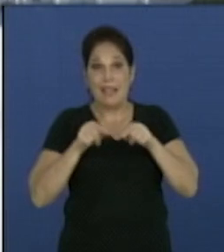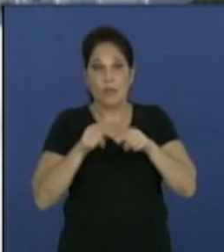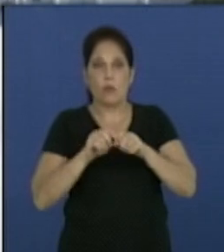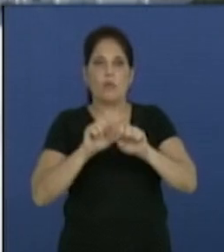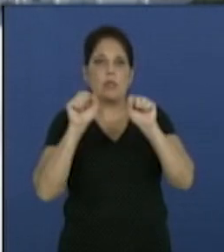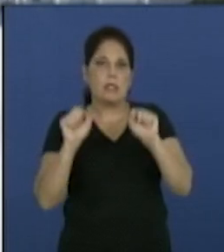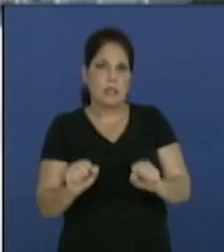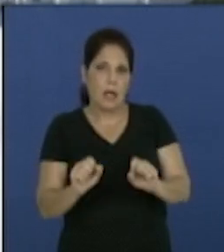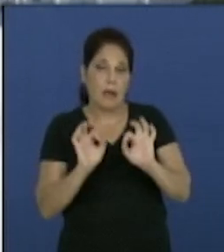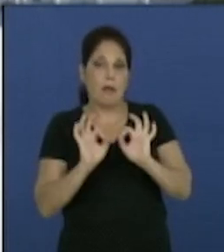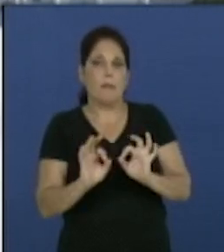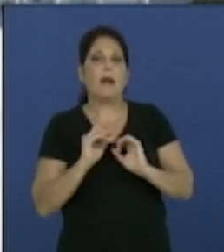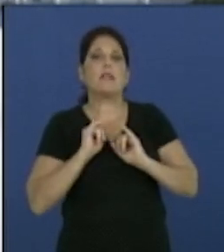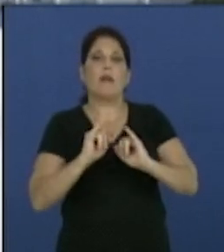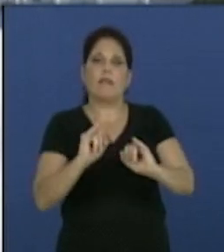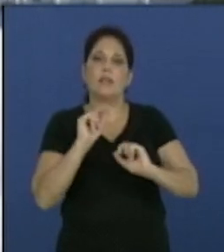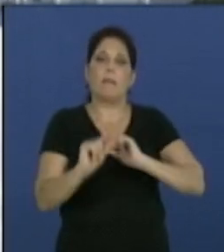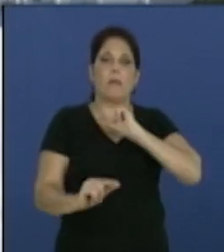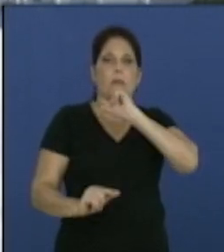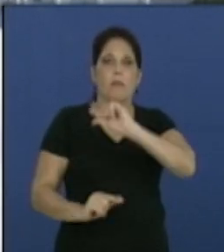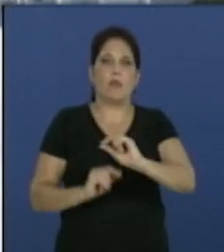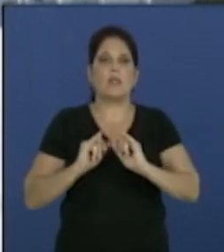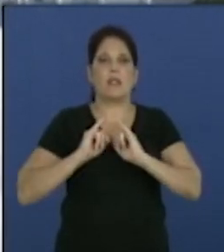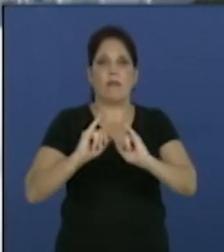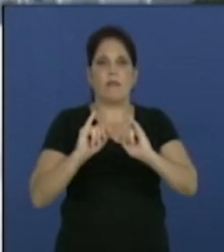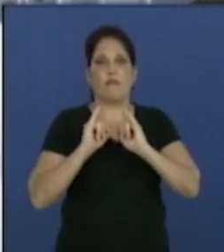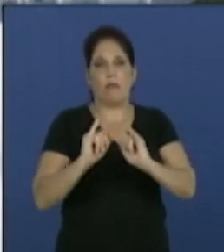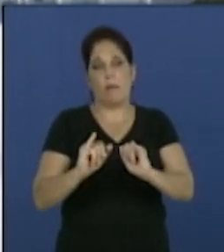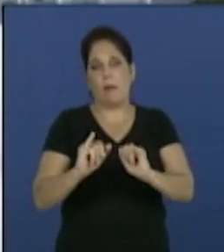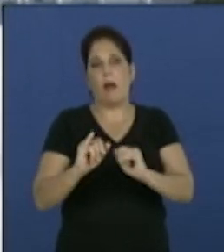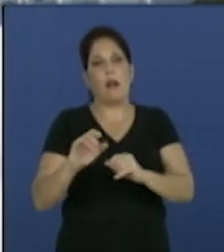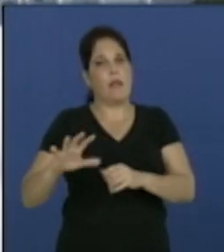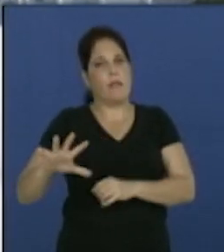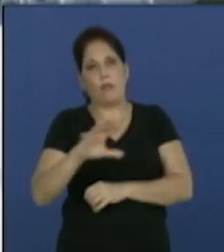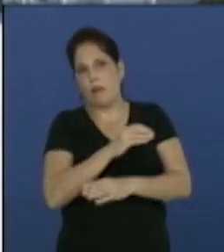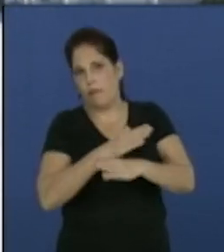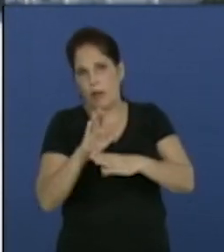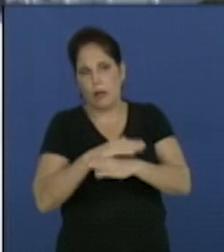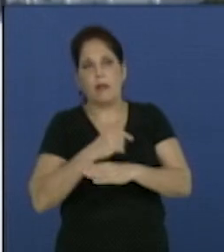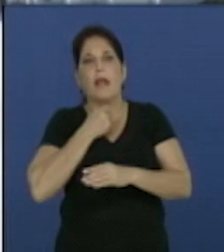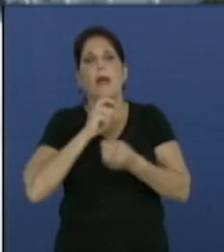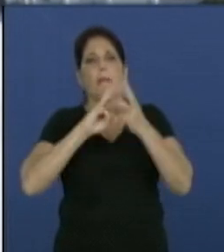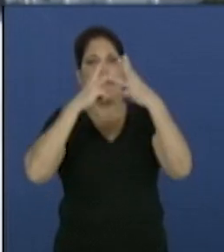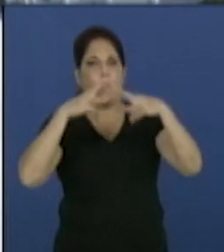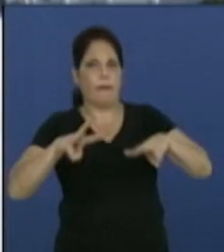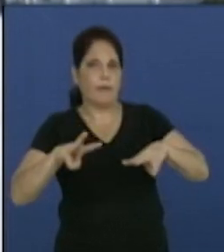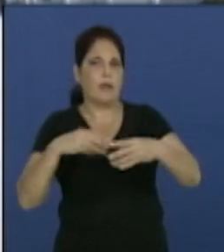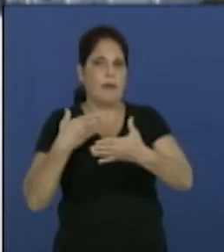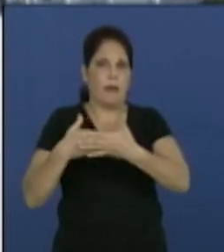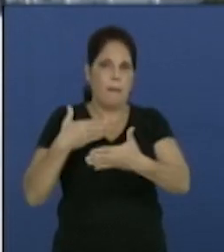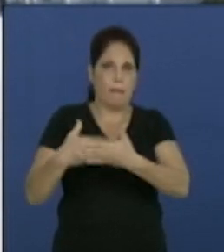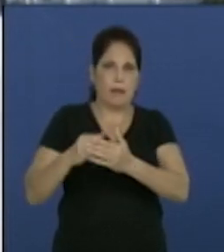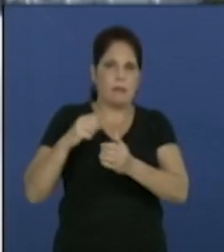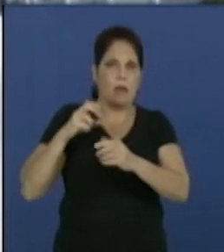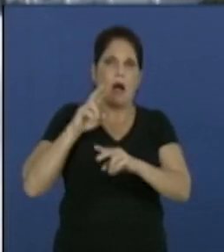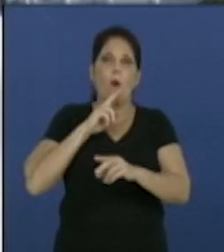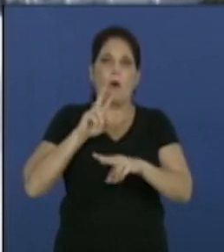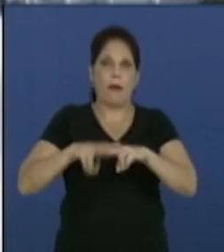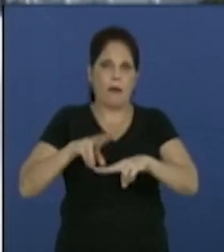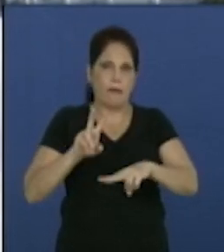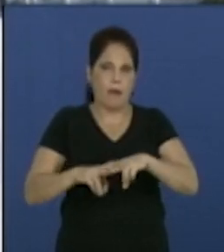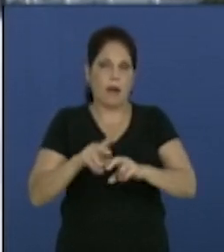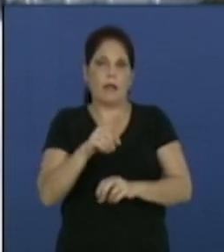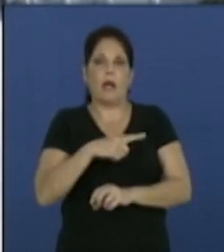que se va a informar por todos los canales establecidos. Estamos hablando de la página de la empresa, estamos hablando de